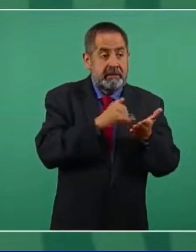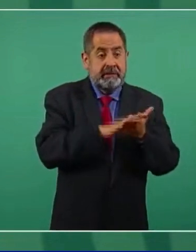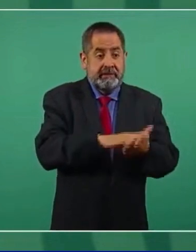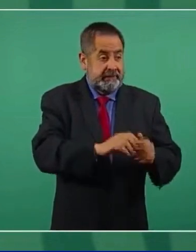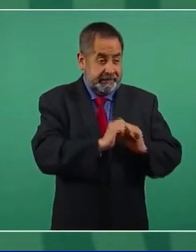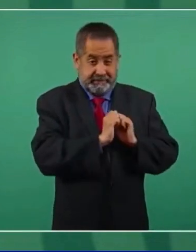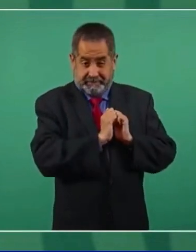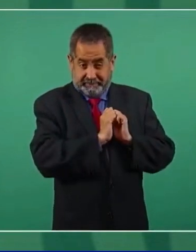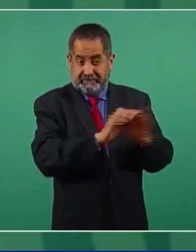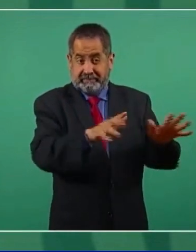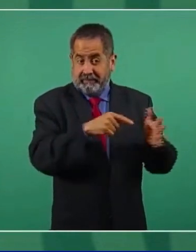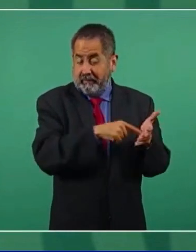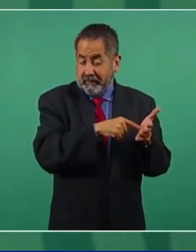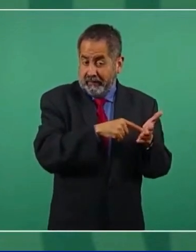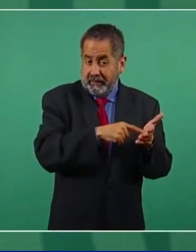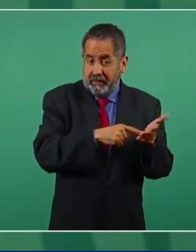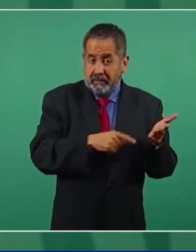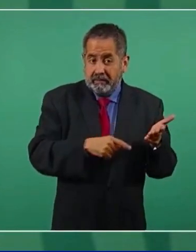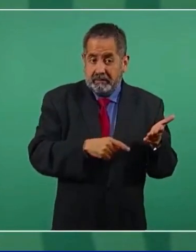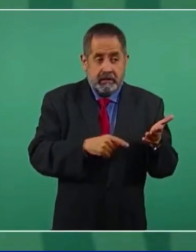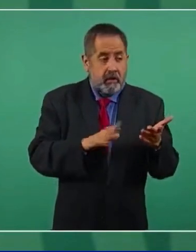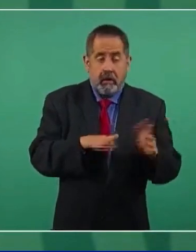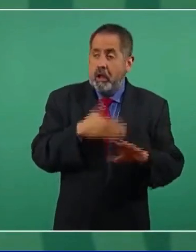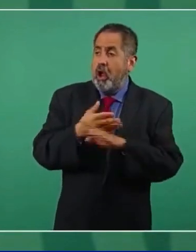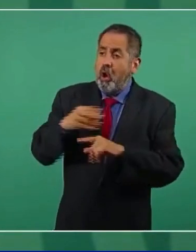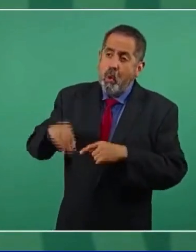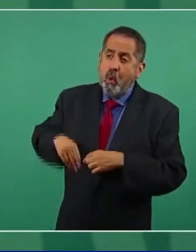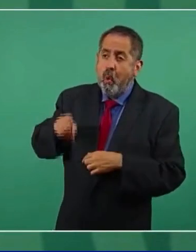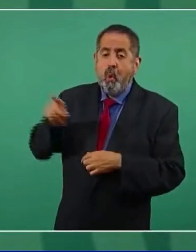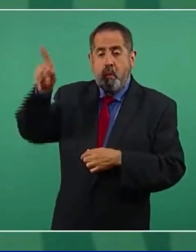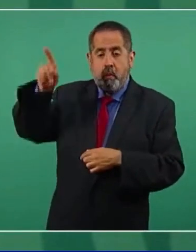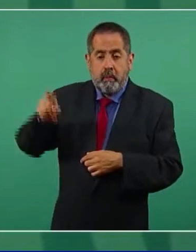ya está echándome la culpa